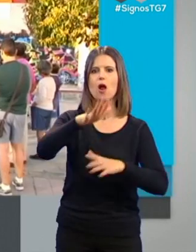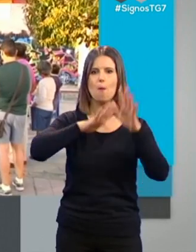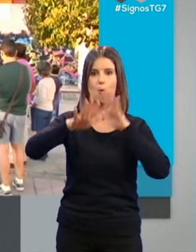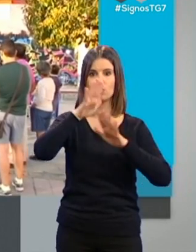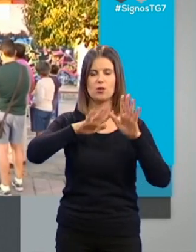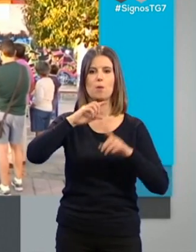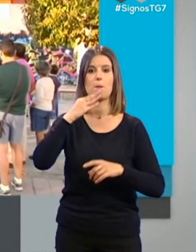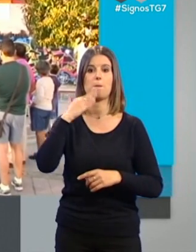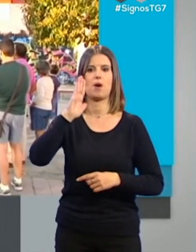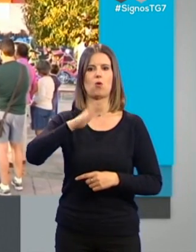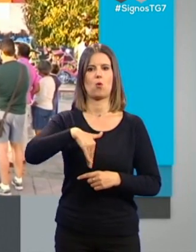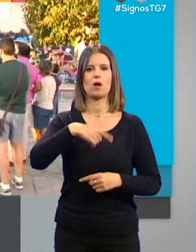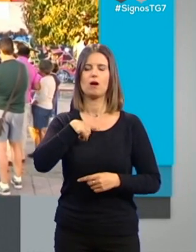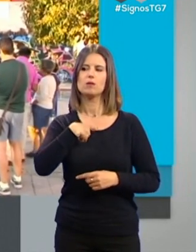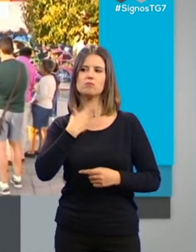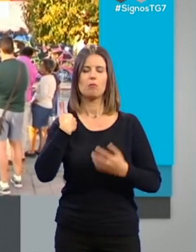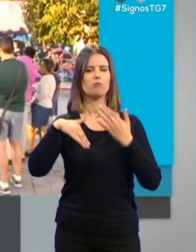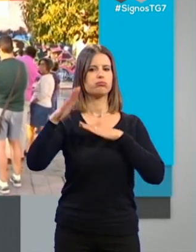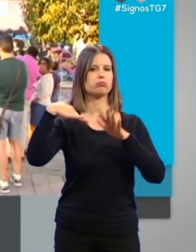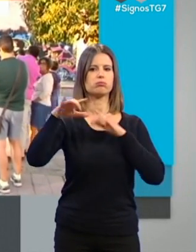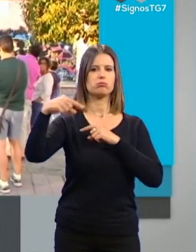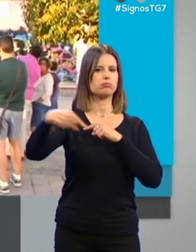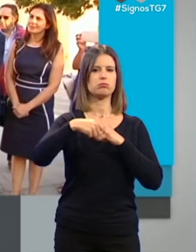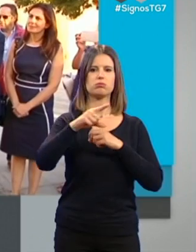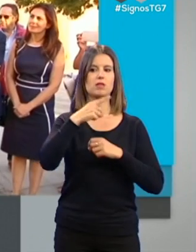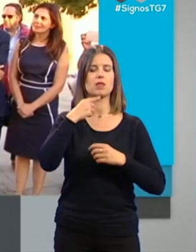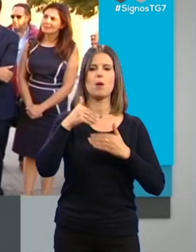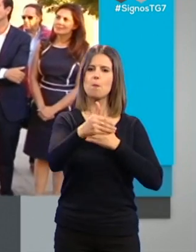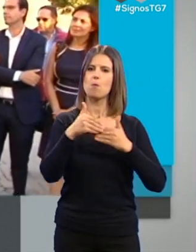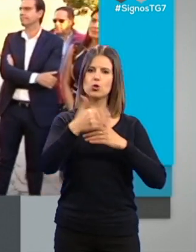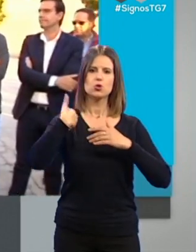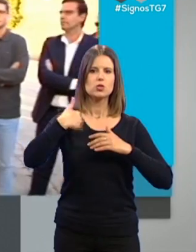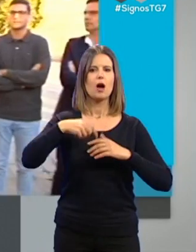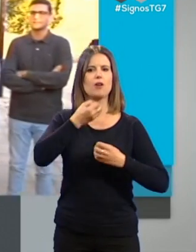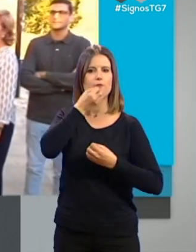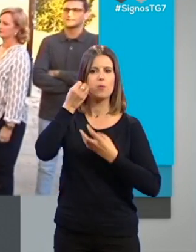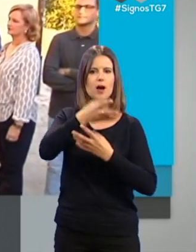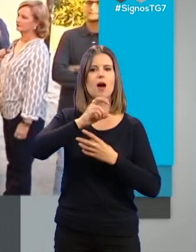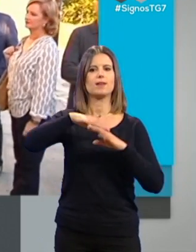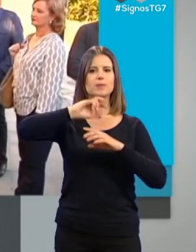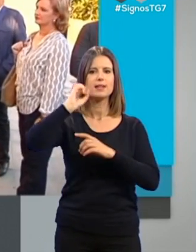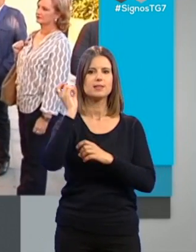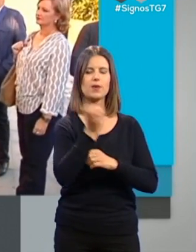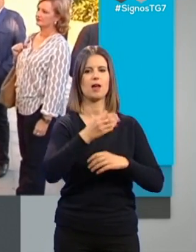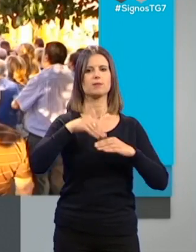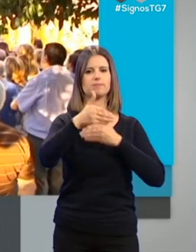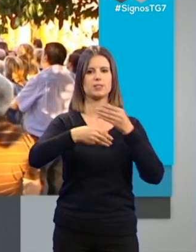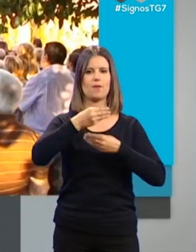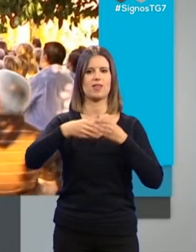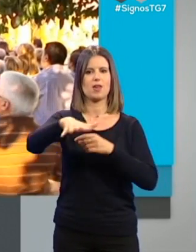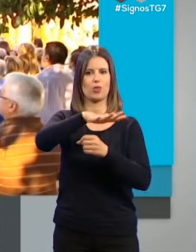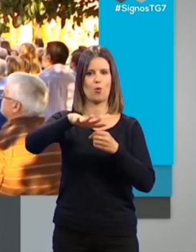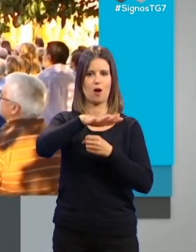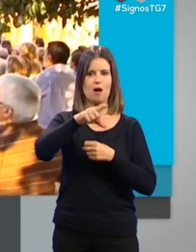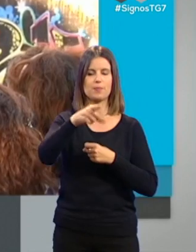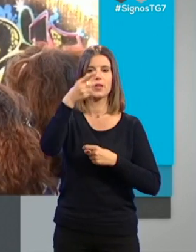Francisco Cuenca ha salido al paso de estas acusaciones, anunciando que en breve darán a conocer las diferentes actividades que se van a desarrollar en esta zona.